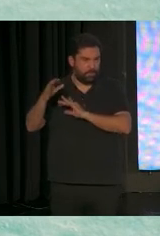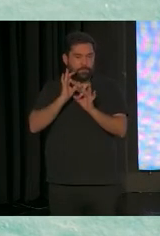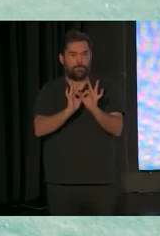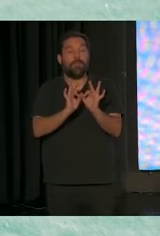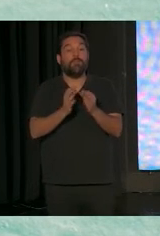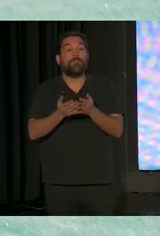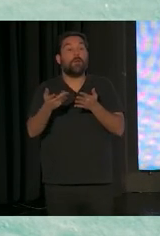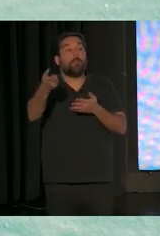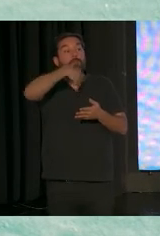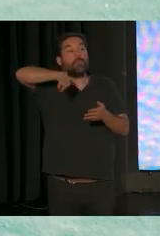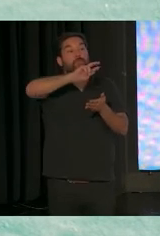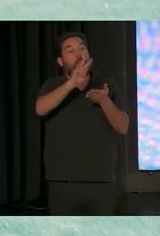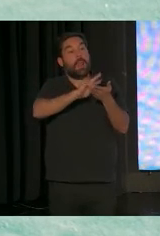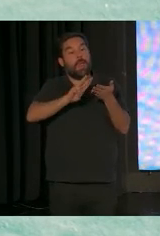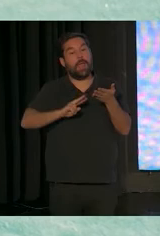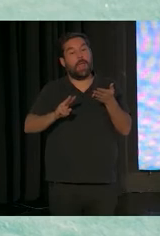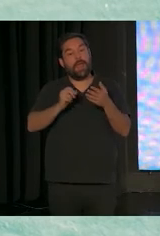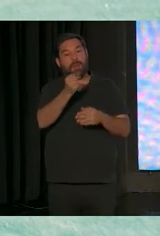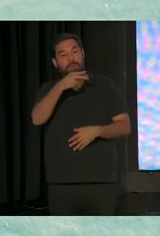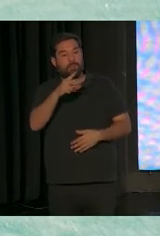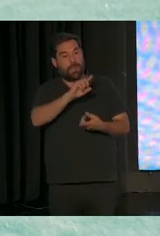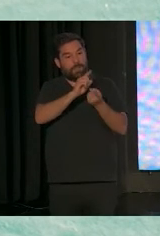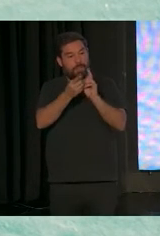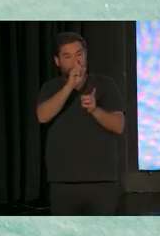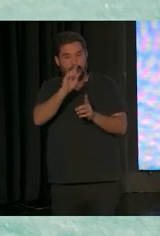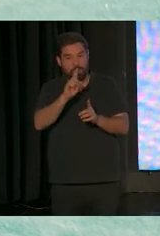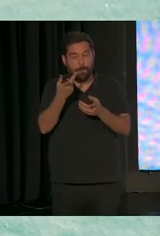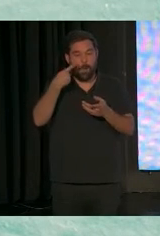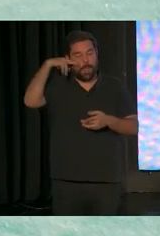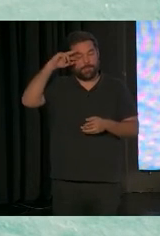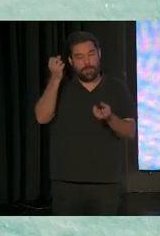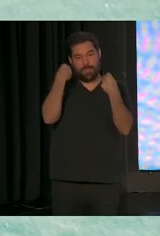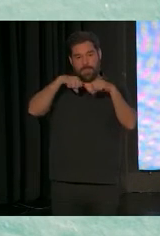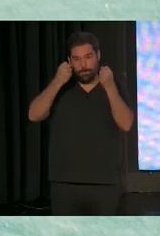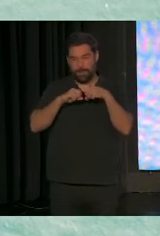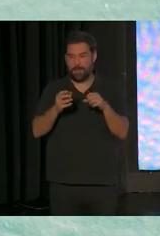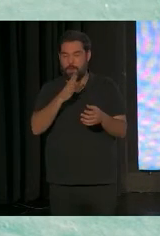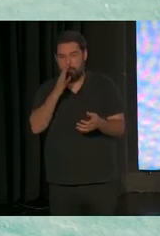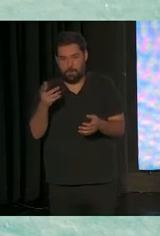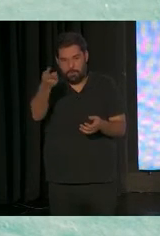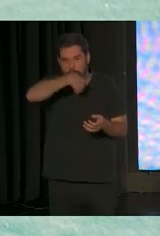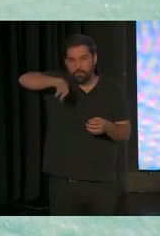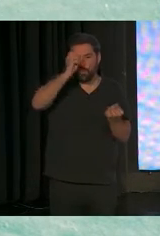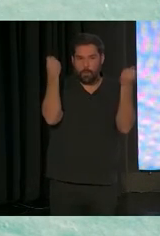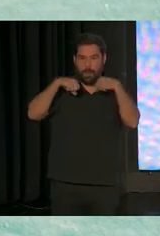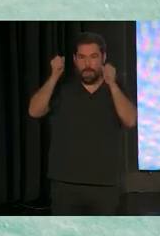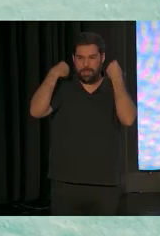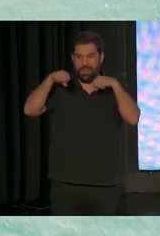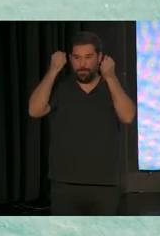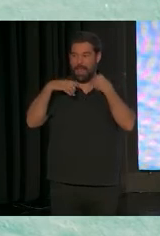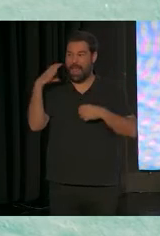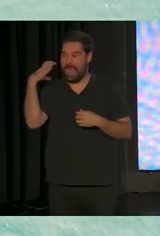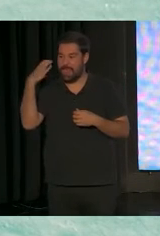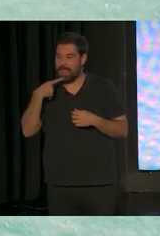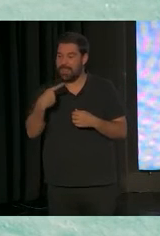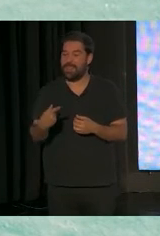no van a cambiar mucho. Por mucho que conozcan experiencias prácticas, por mucho que practiquen, ¿saben cómo dice la ciencia que